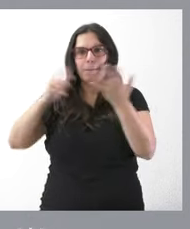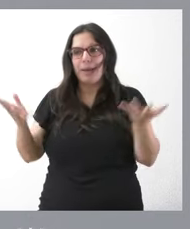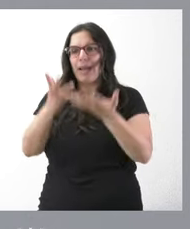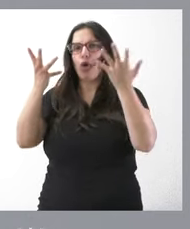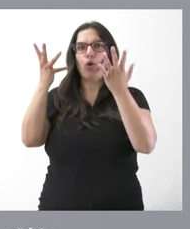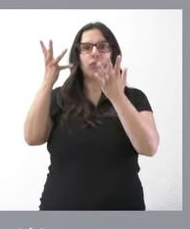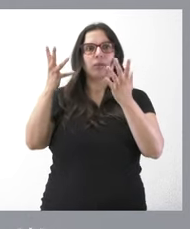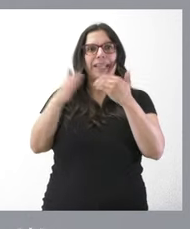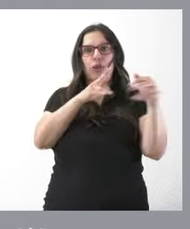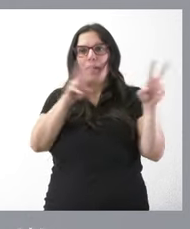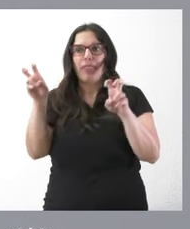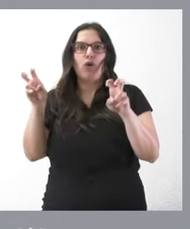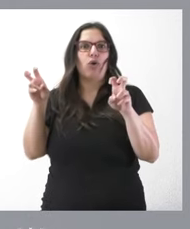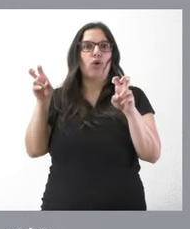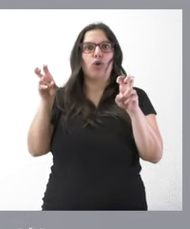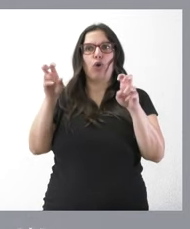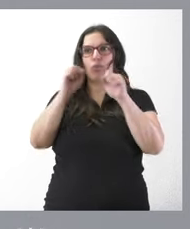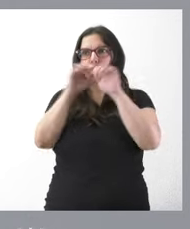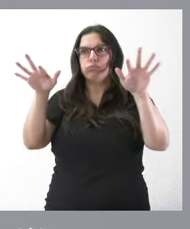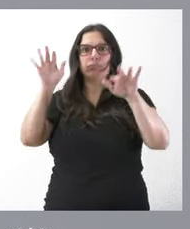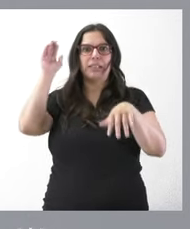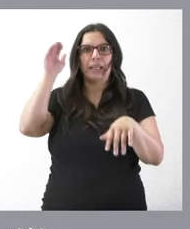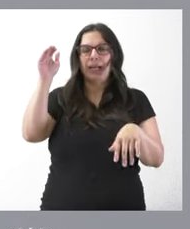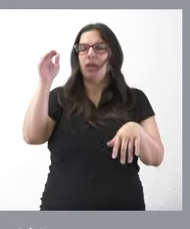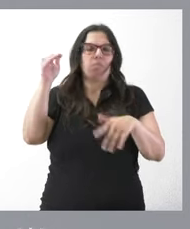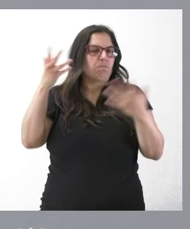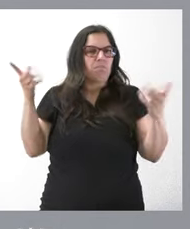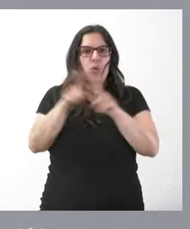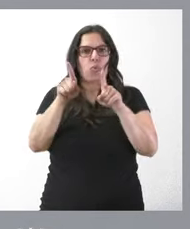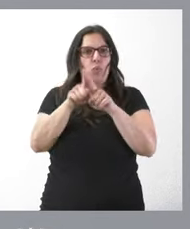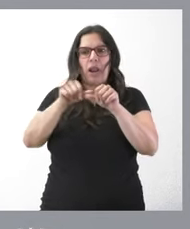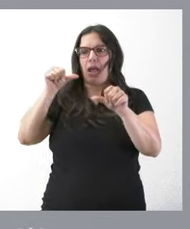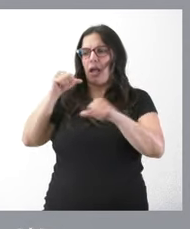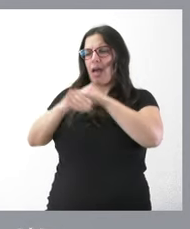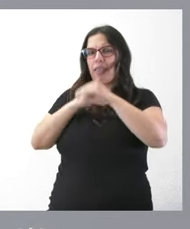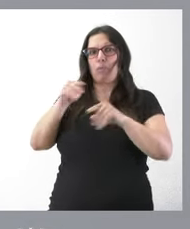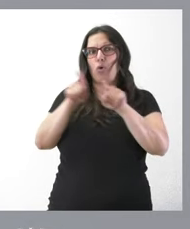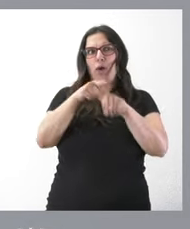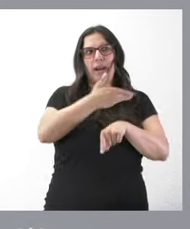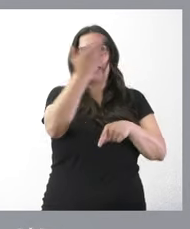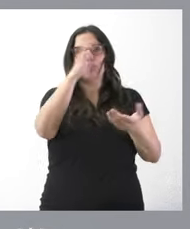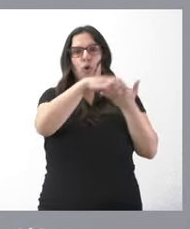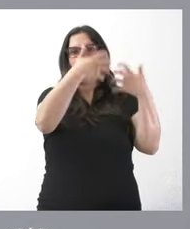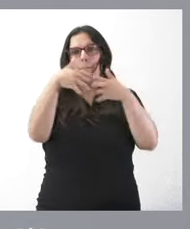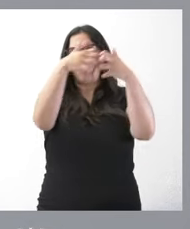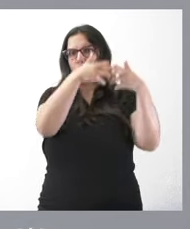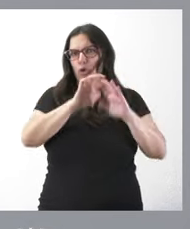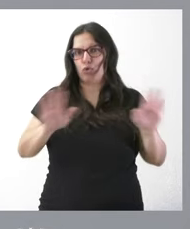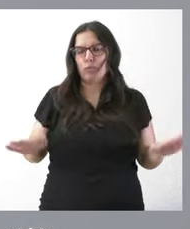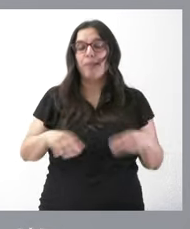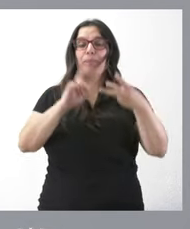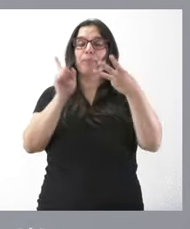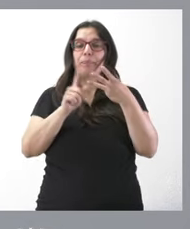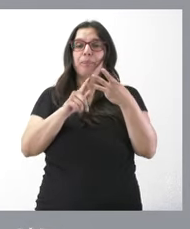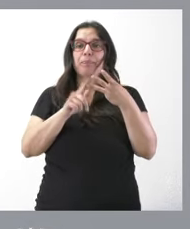innovación o ayudas a la internacionalización como las que venimos poniendo en práctica en las mismas condiciones que en el resto de los polígonos empresariales de nuestra comunidad autónoma y